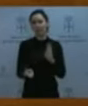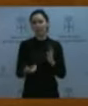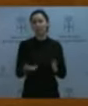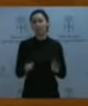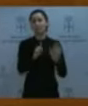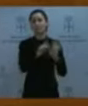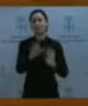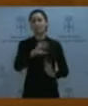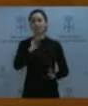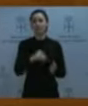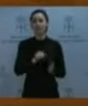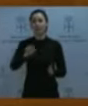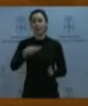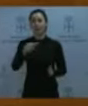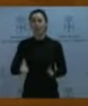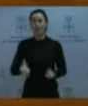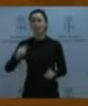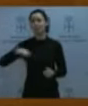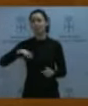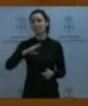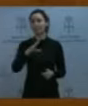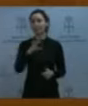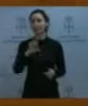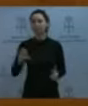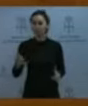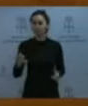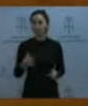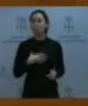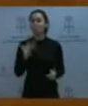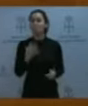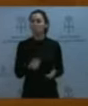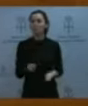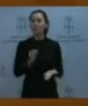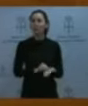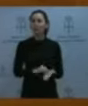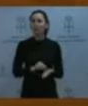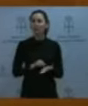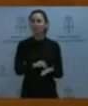65.000 euros del sueldo del presidente del CES pueden meterlo en este servicio de inspección.